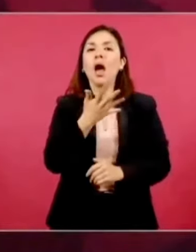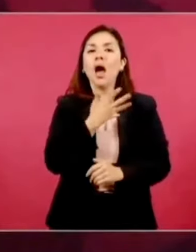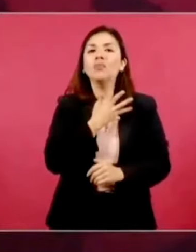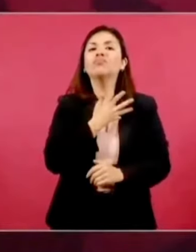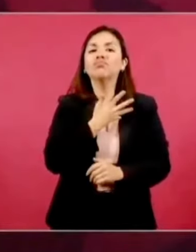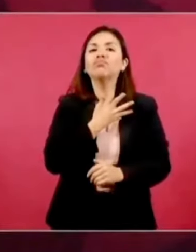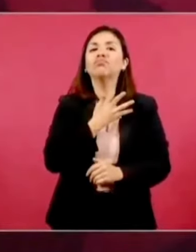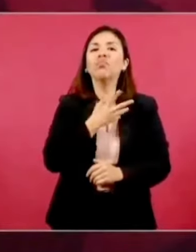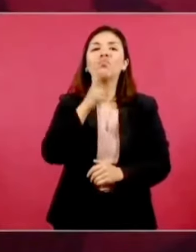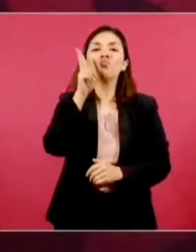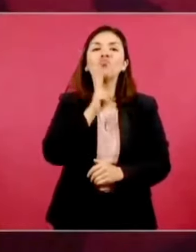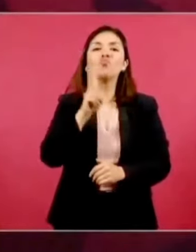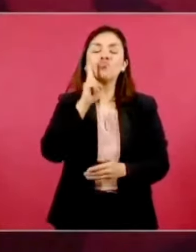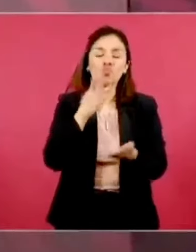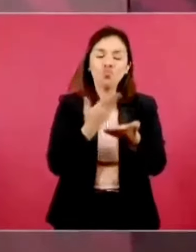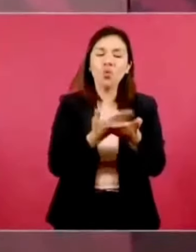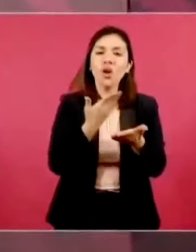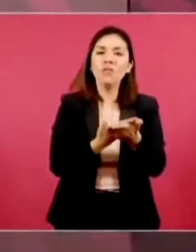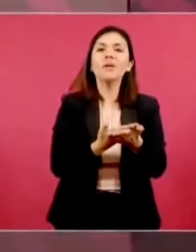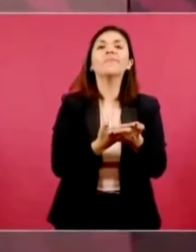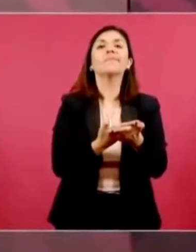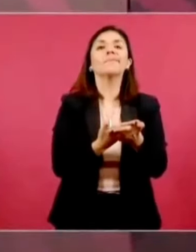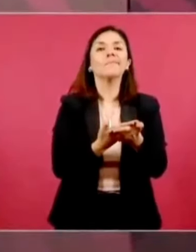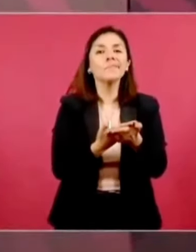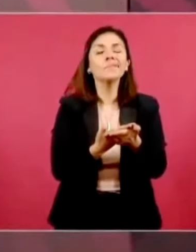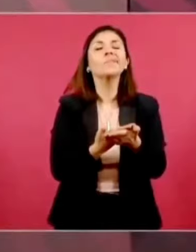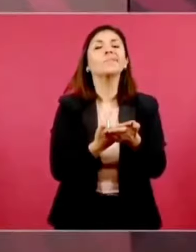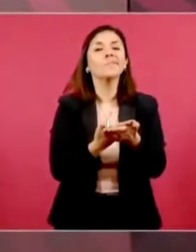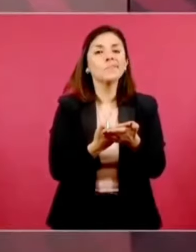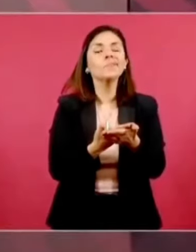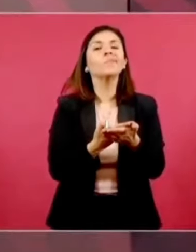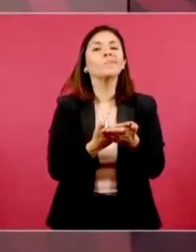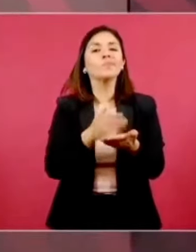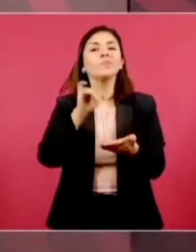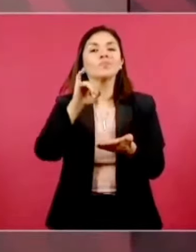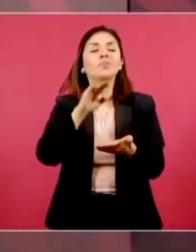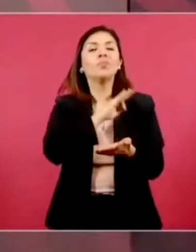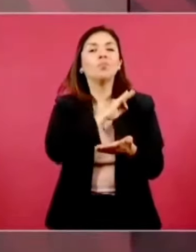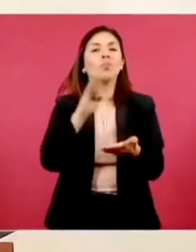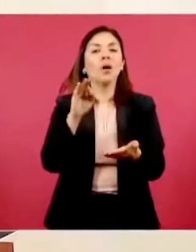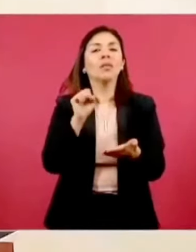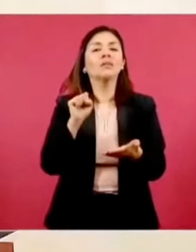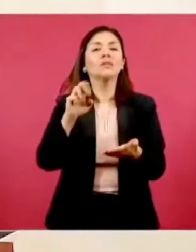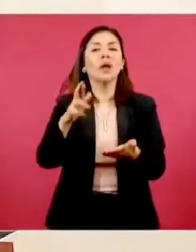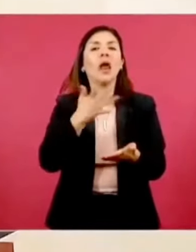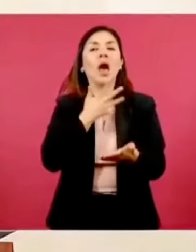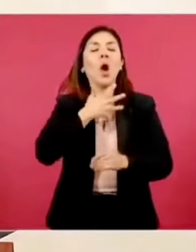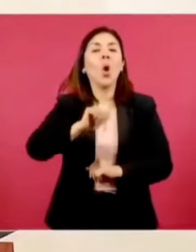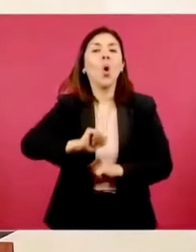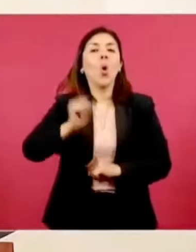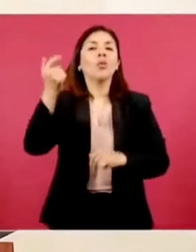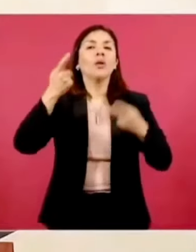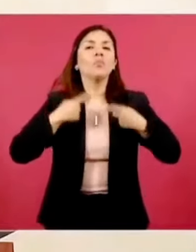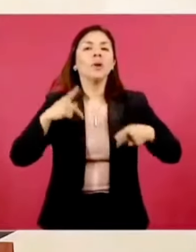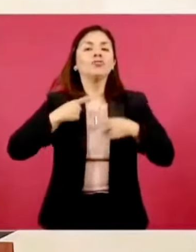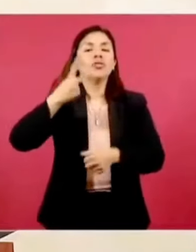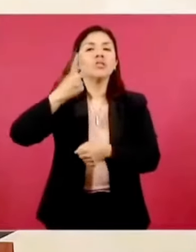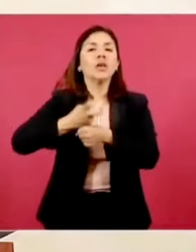para demostrar lo del segundo tirador.